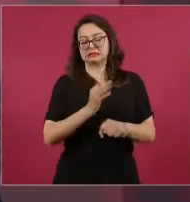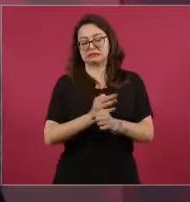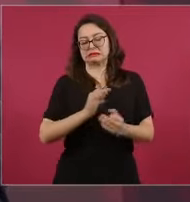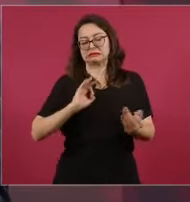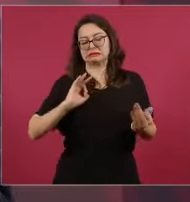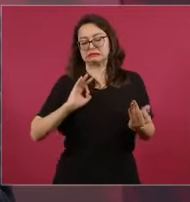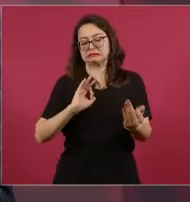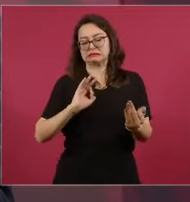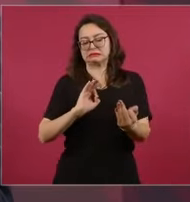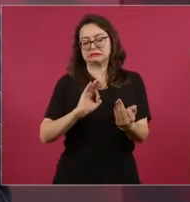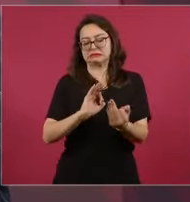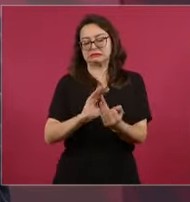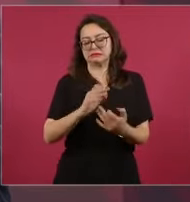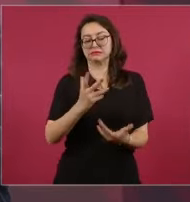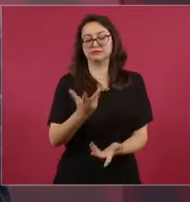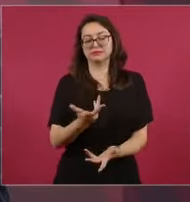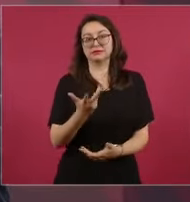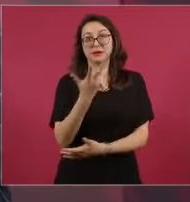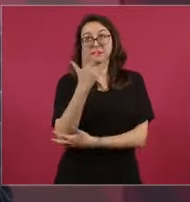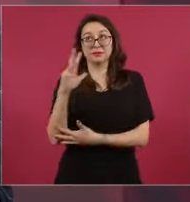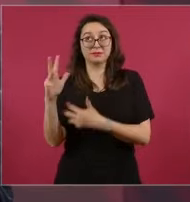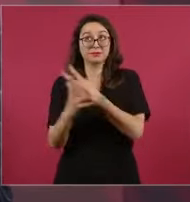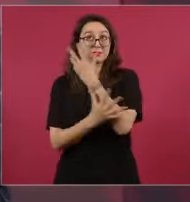ya va a entrar la primavera.